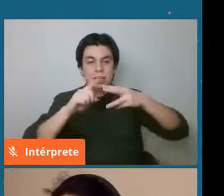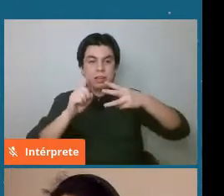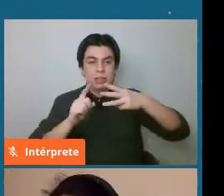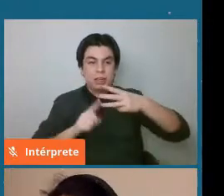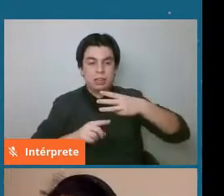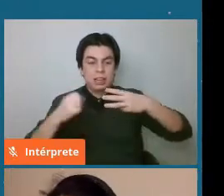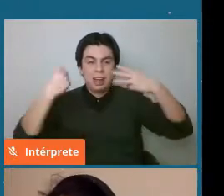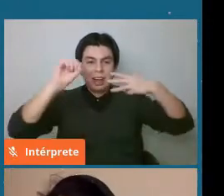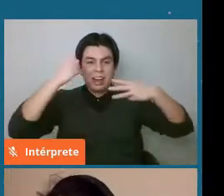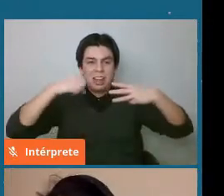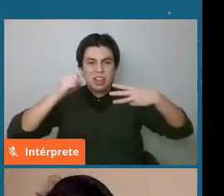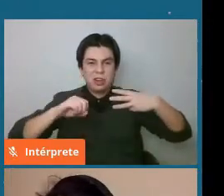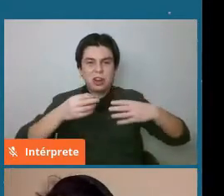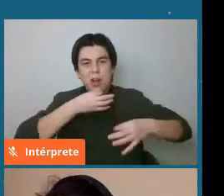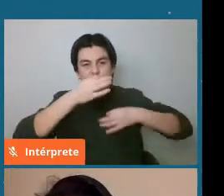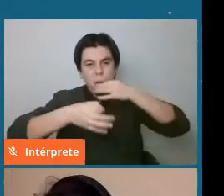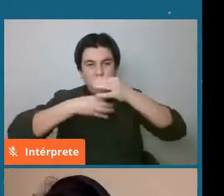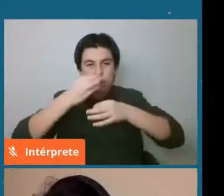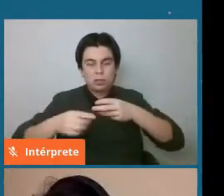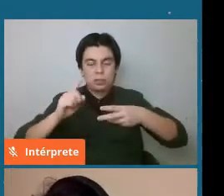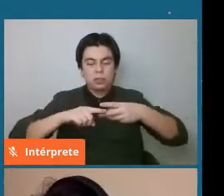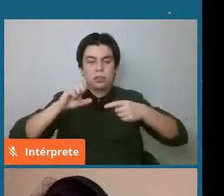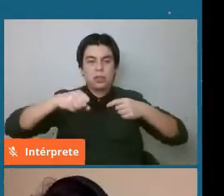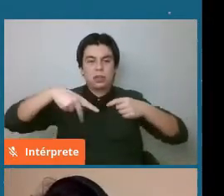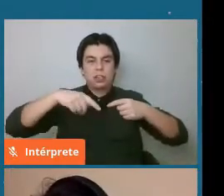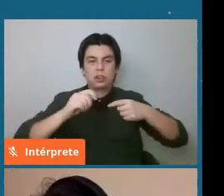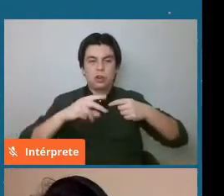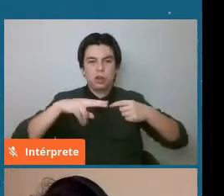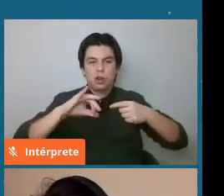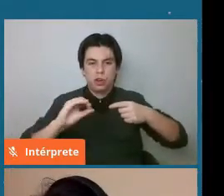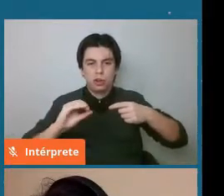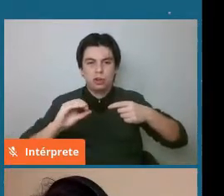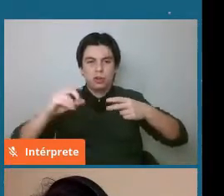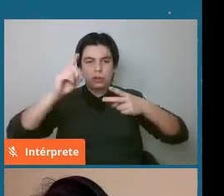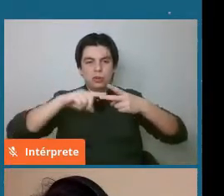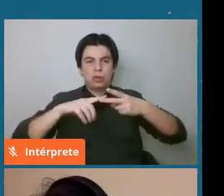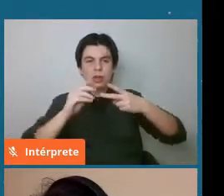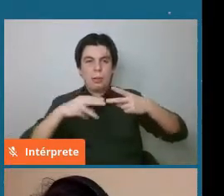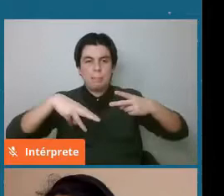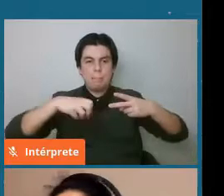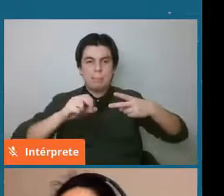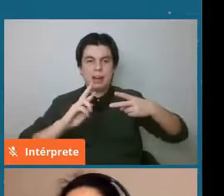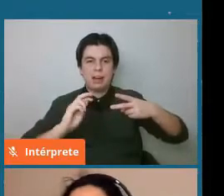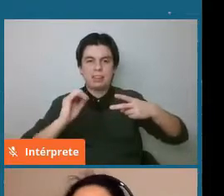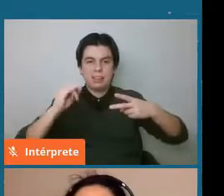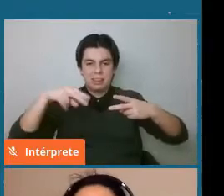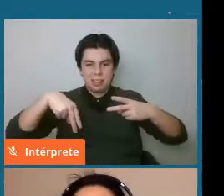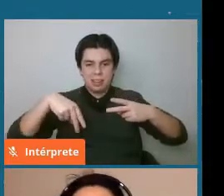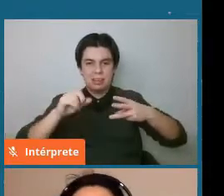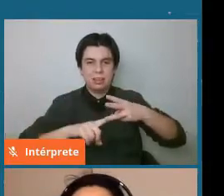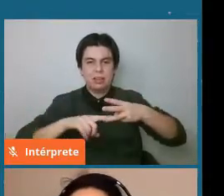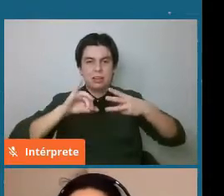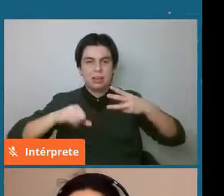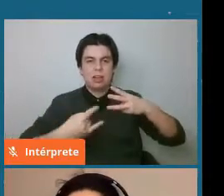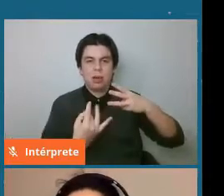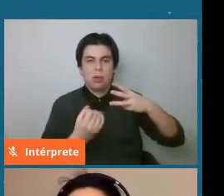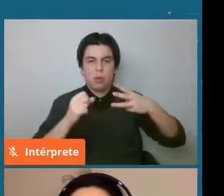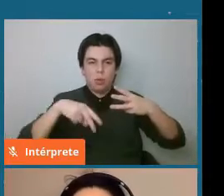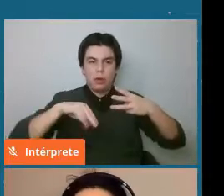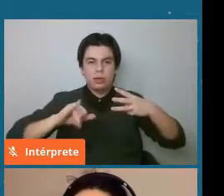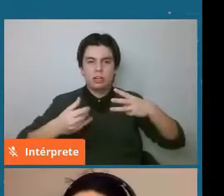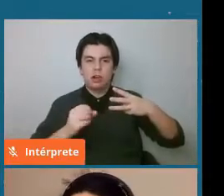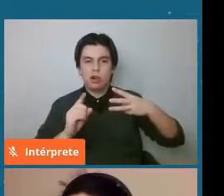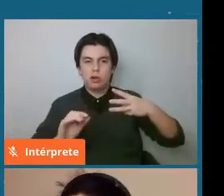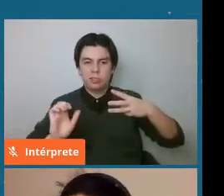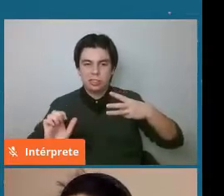concurso de cuentos, a Antonio Bottacci, a Martín Zúñiga y a Juan José Flores, por los